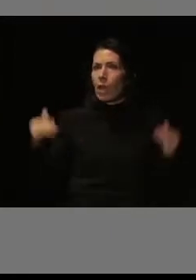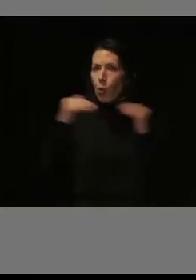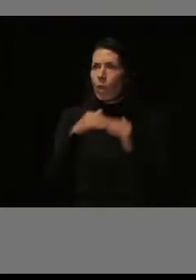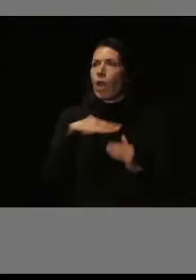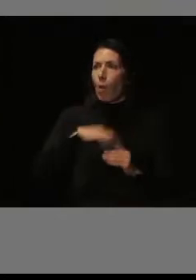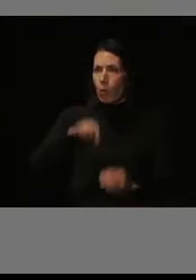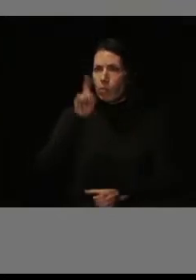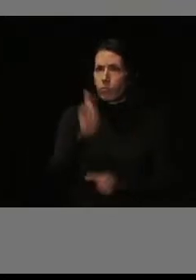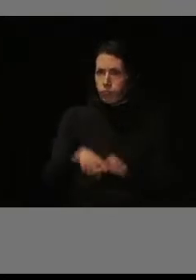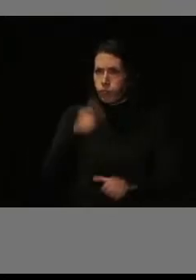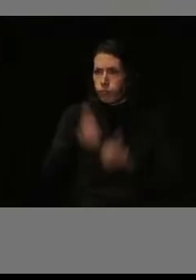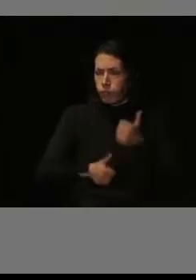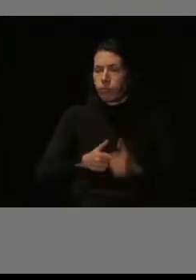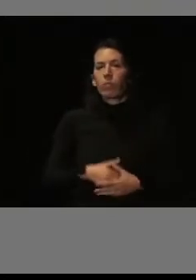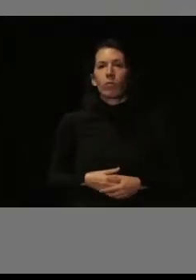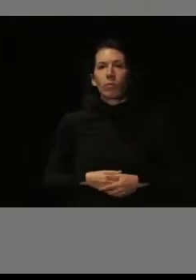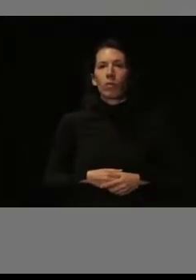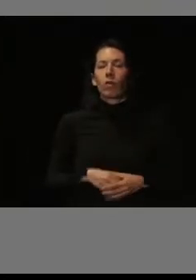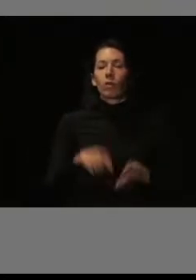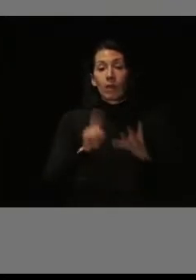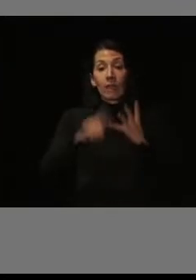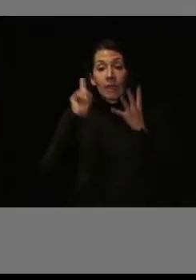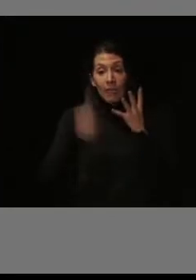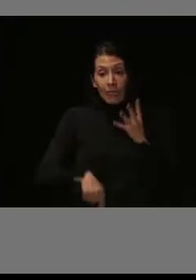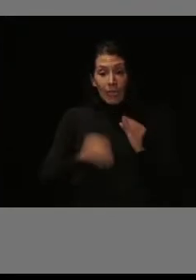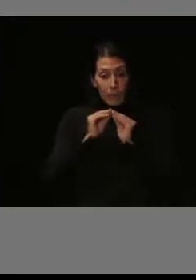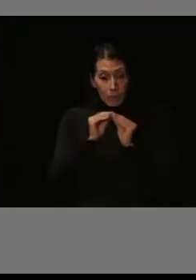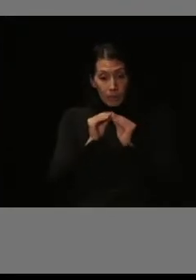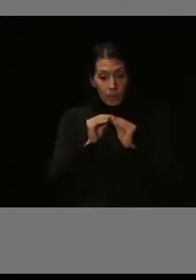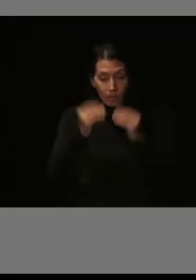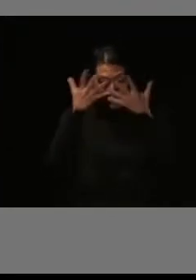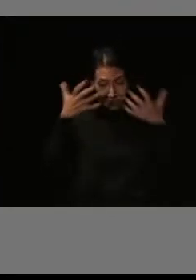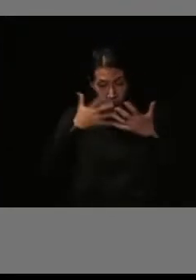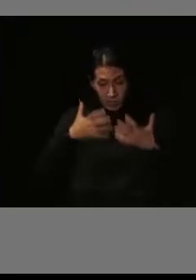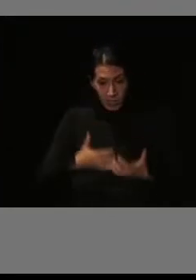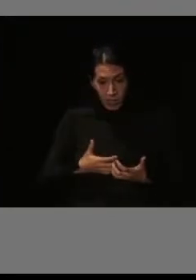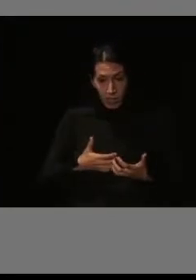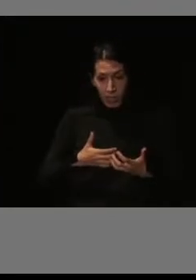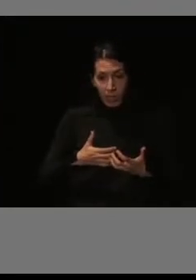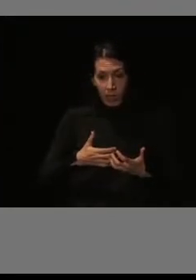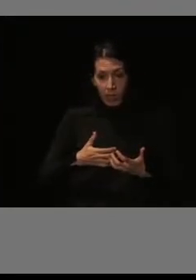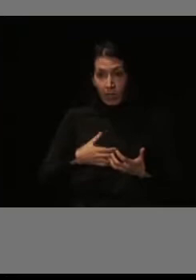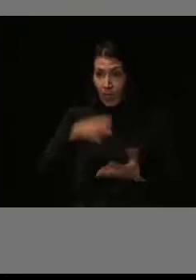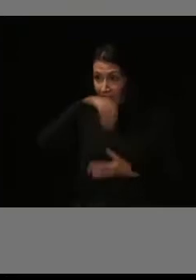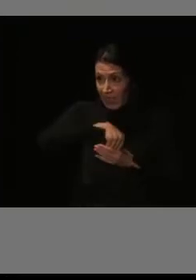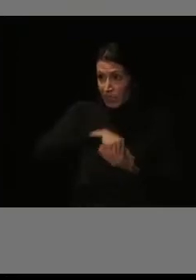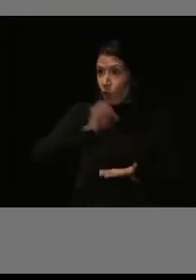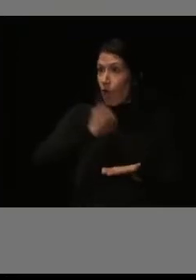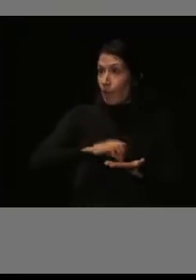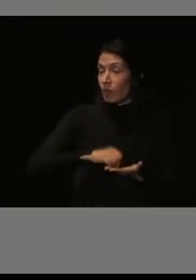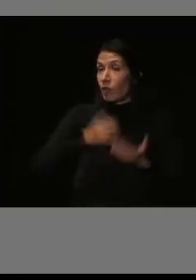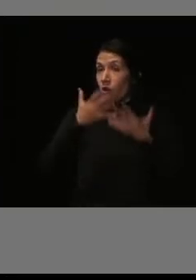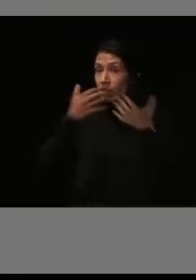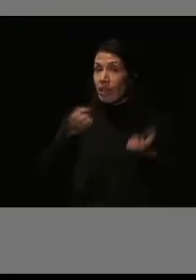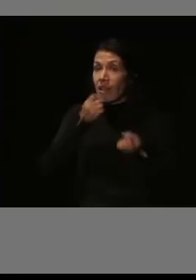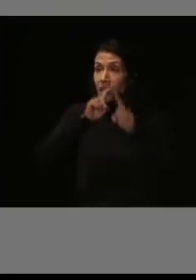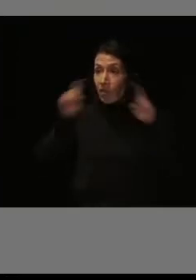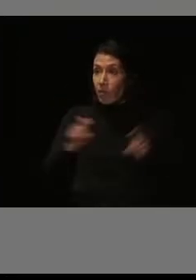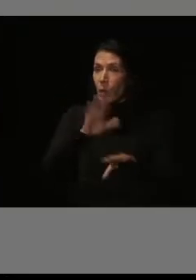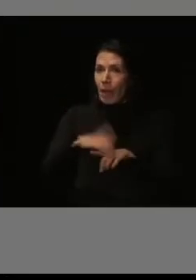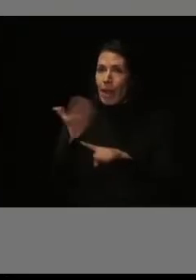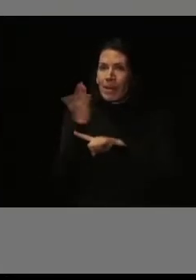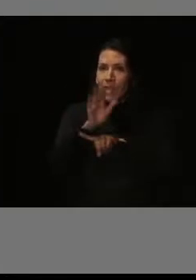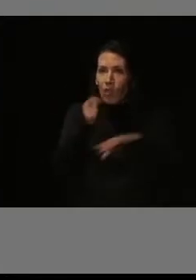igualdad. Hicimos un desarrollo informático expreso en el aplicativo informático para la presentación de la instancia,